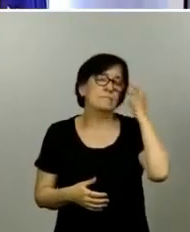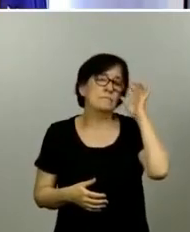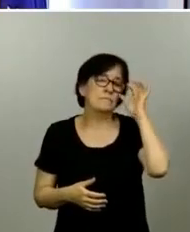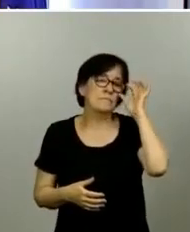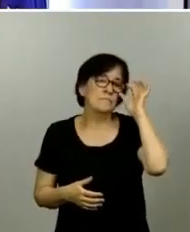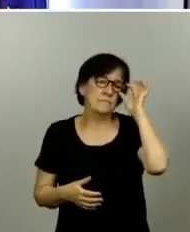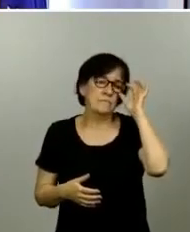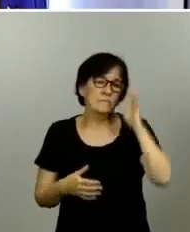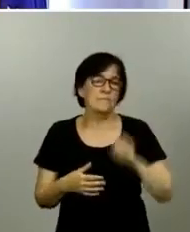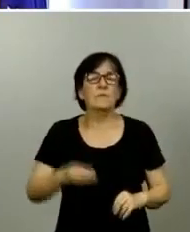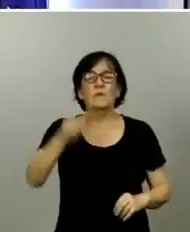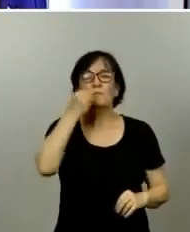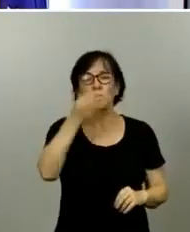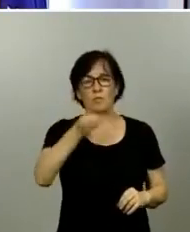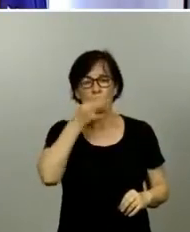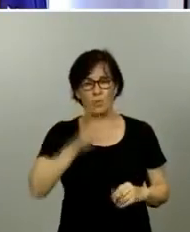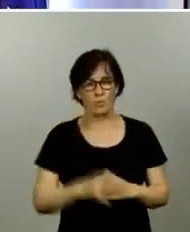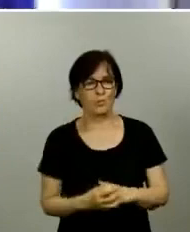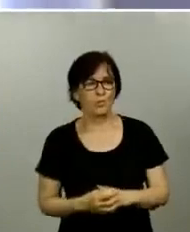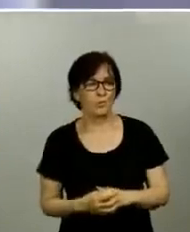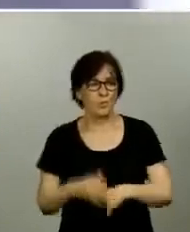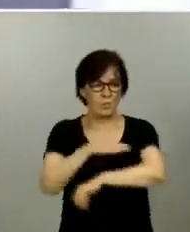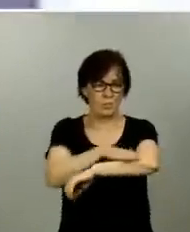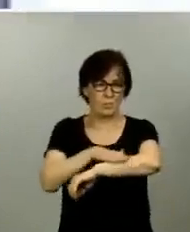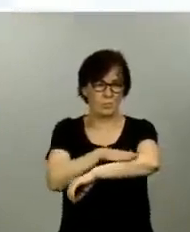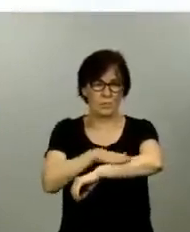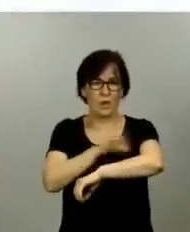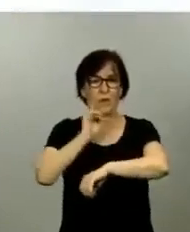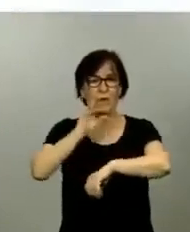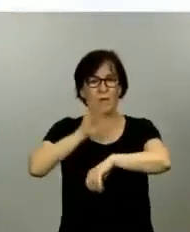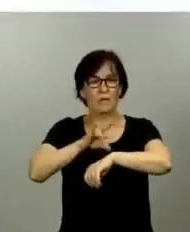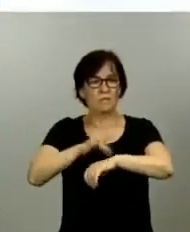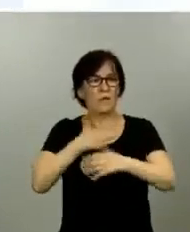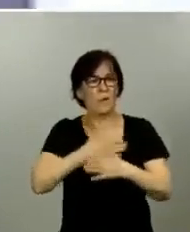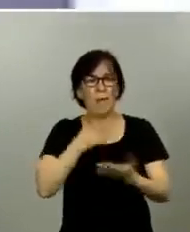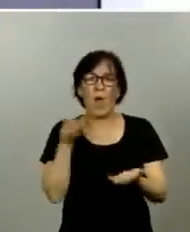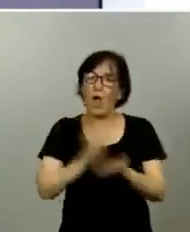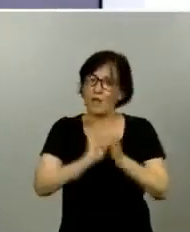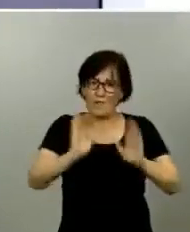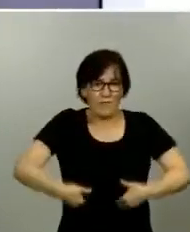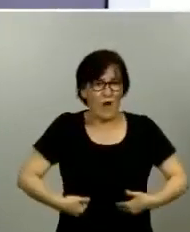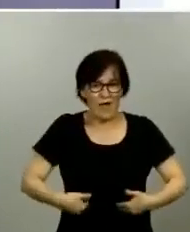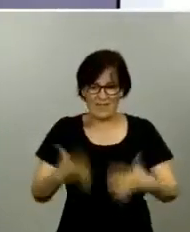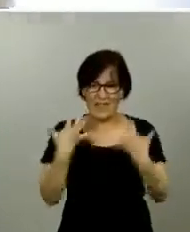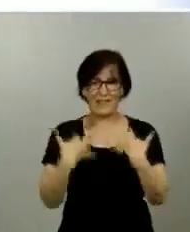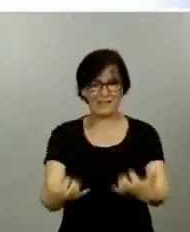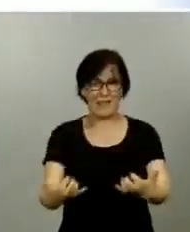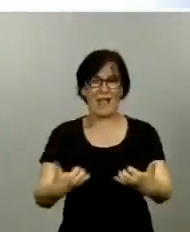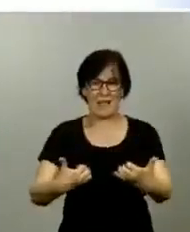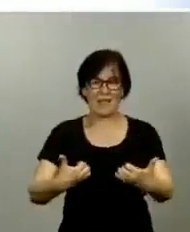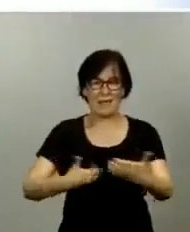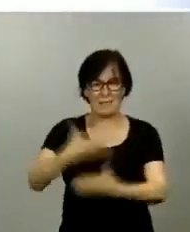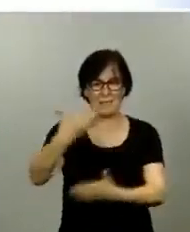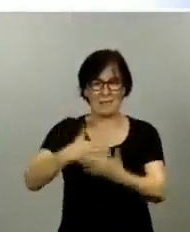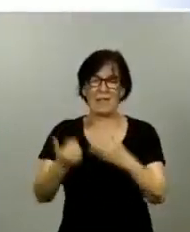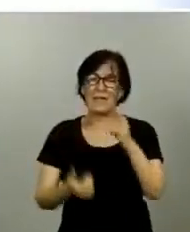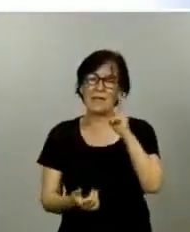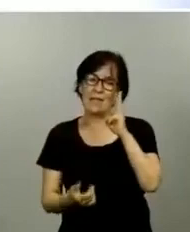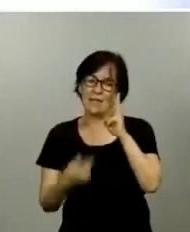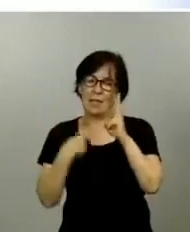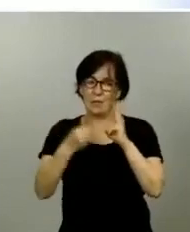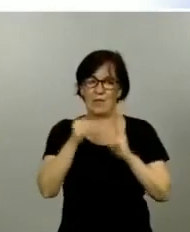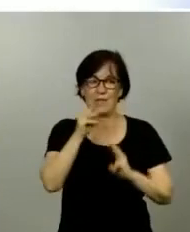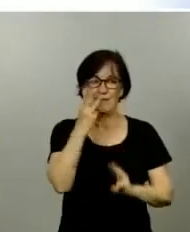Hola, buenas tardes, ministro, buenas tardes, doctor. Es un placer estar de vuelta, francamente, en esta sala de prensa. Les voy a hacer tres preguntas.